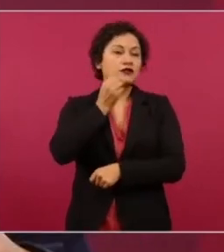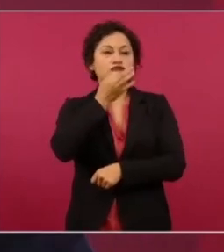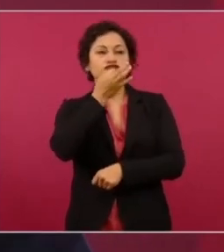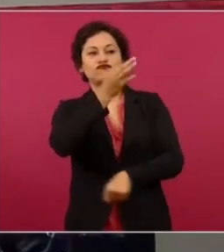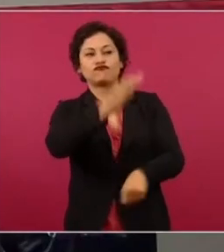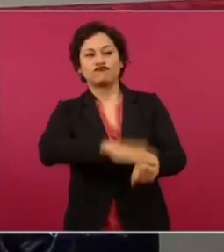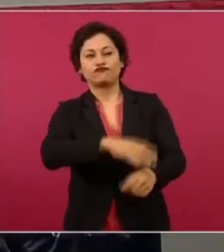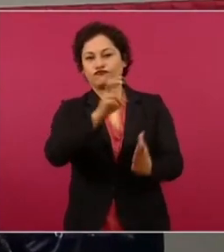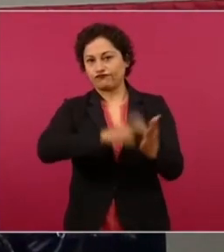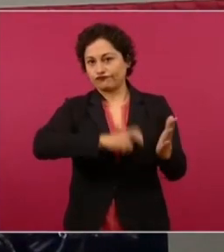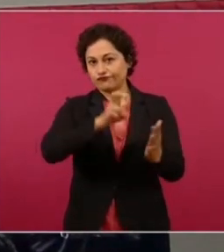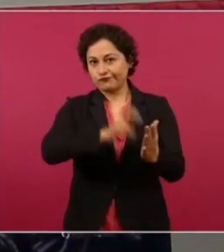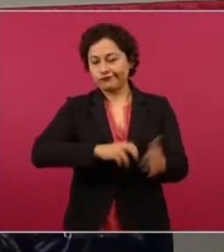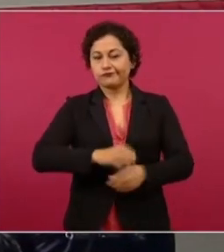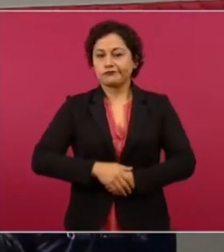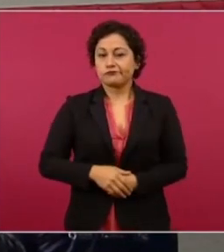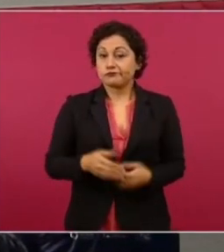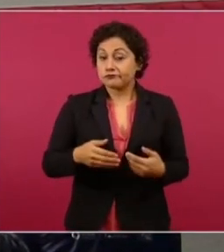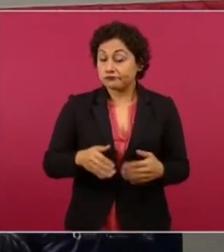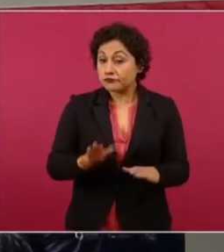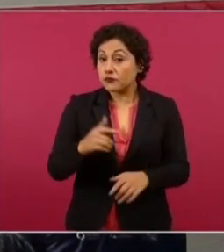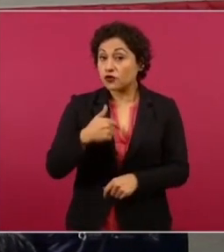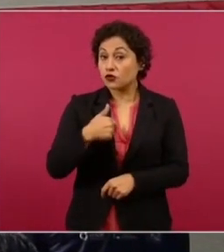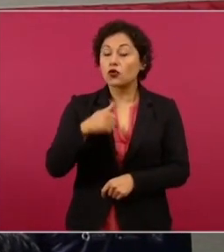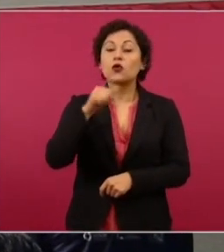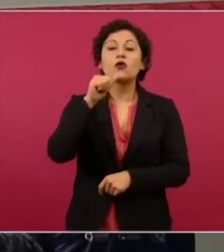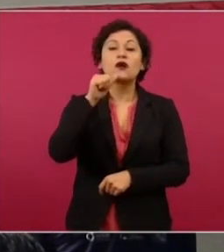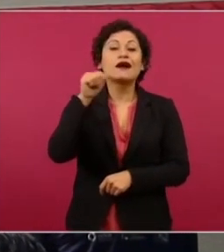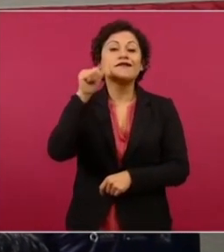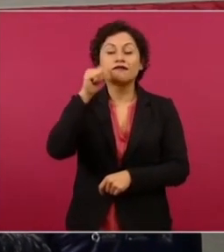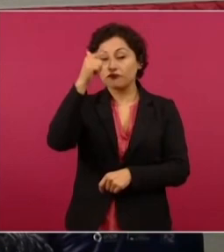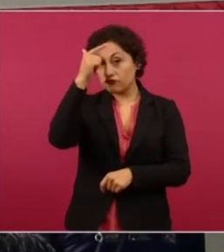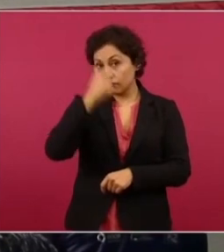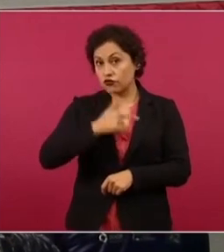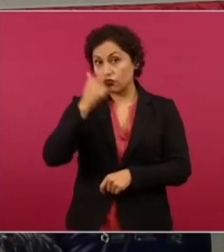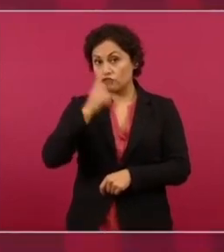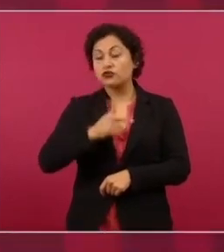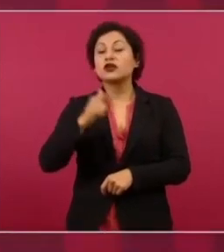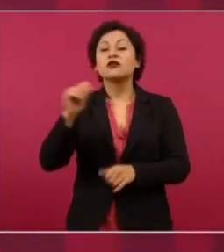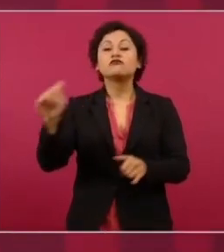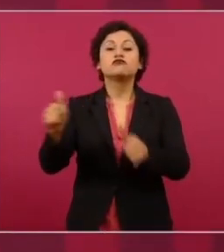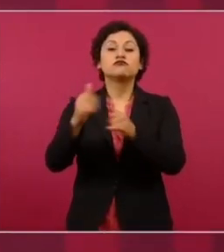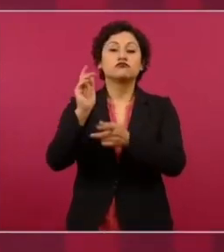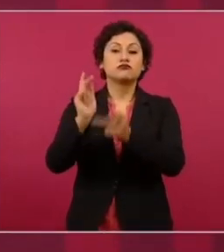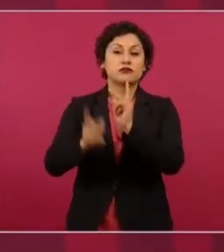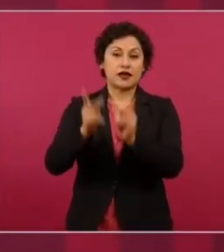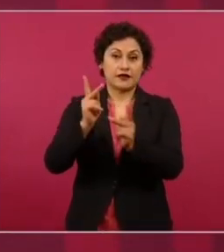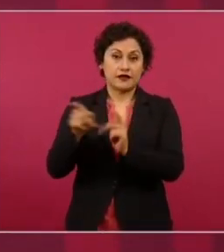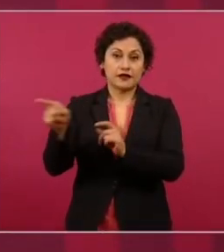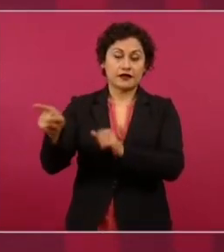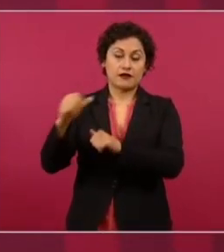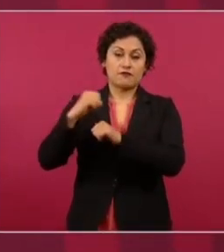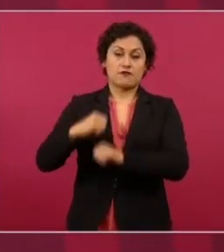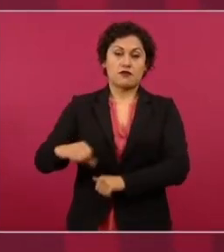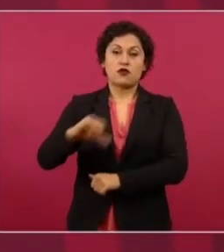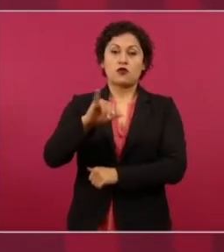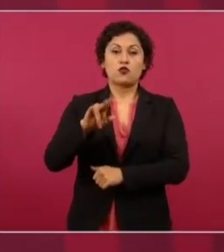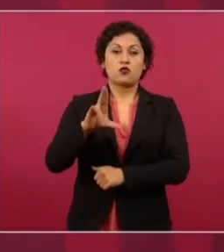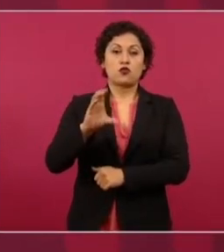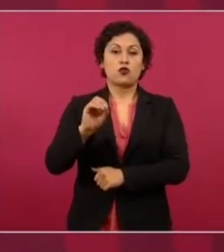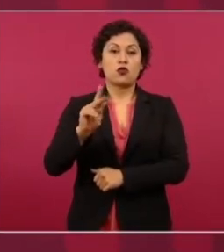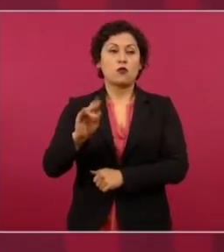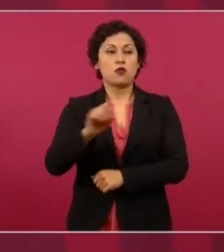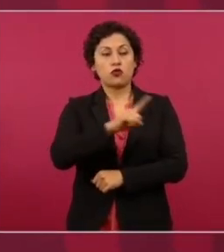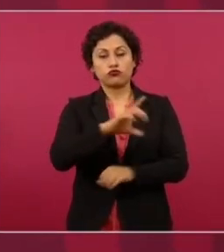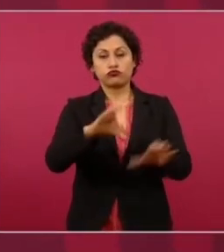yo incluso platiqué anoche con el presidente de la Junta de Coordinación Política del Senado y con los